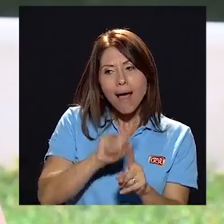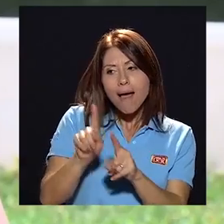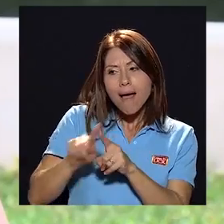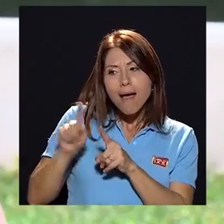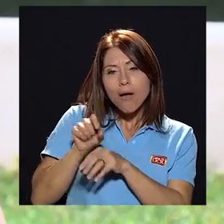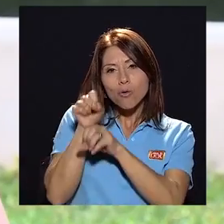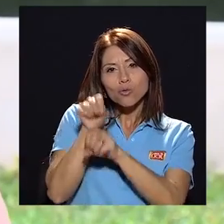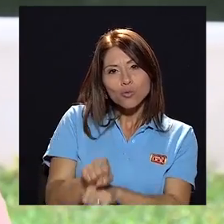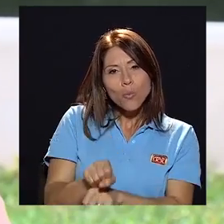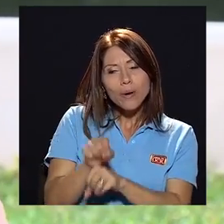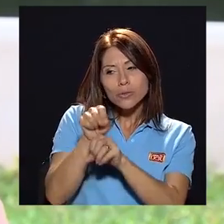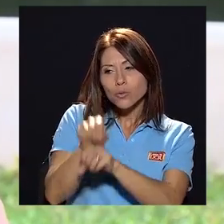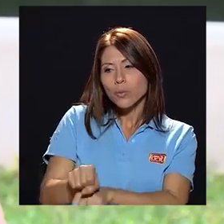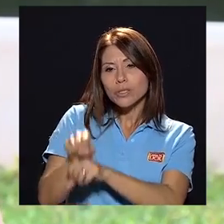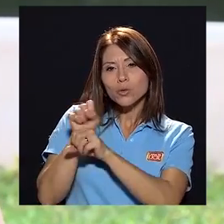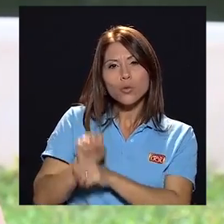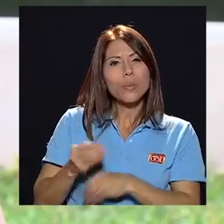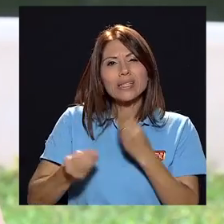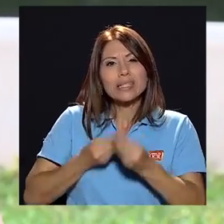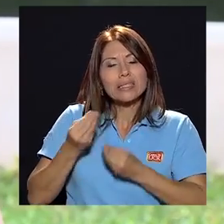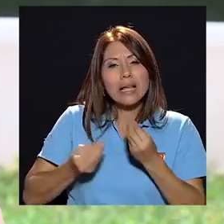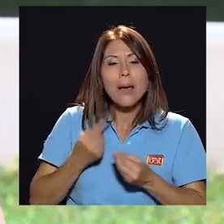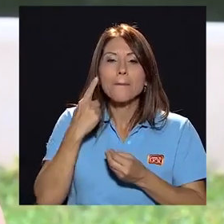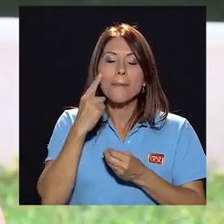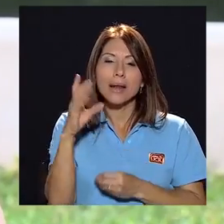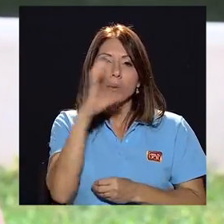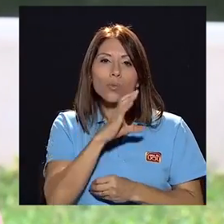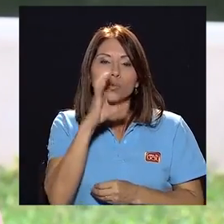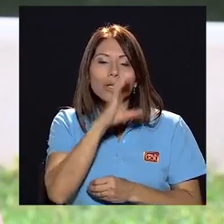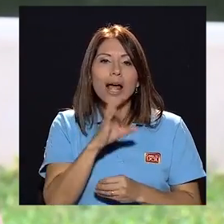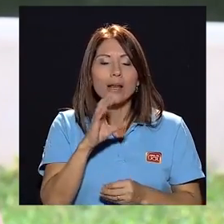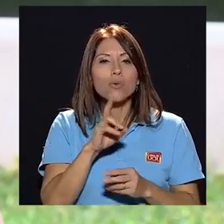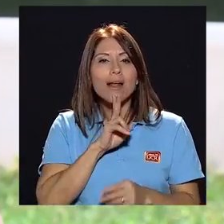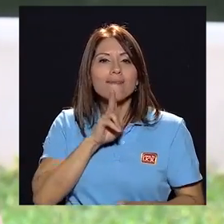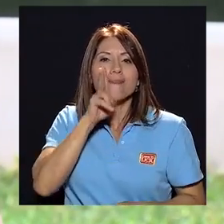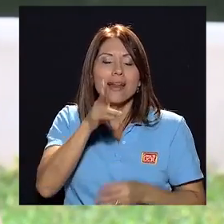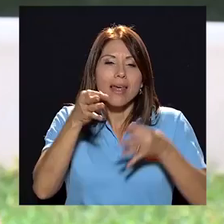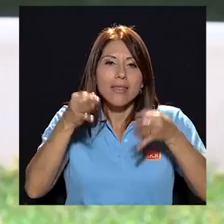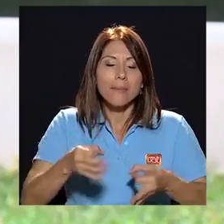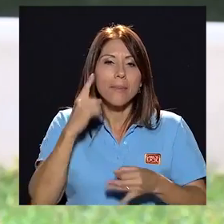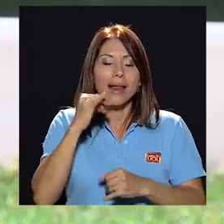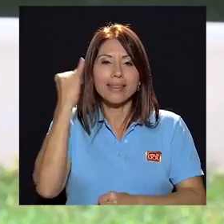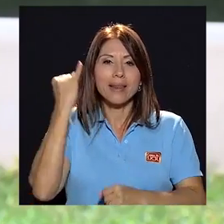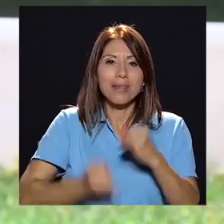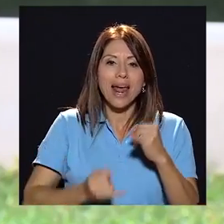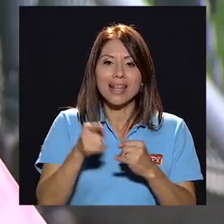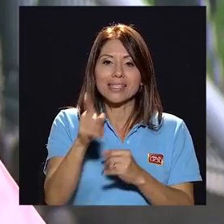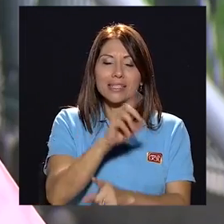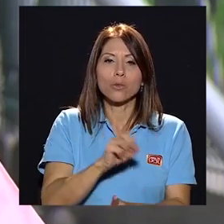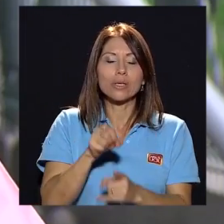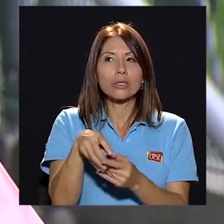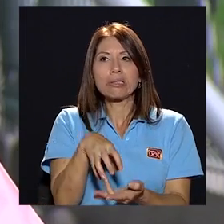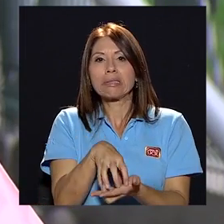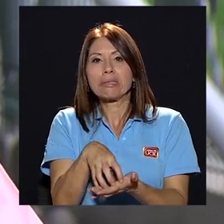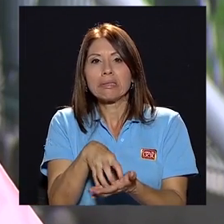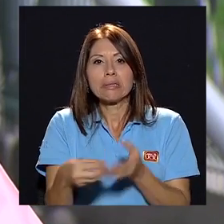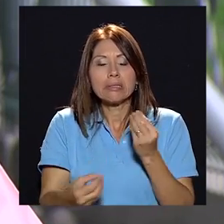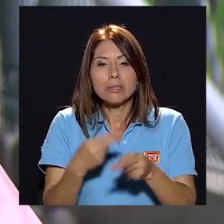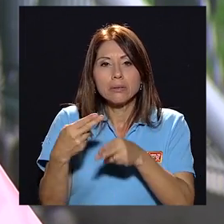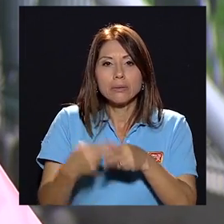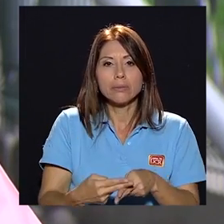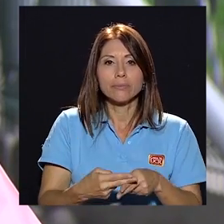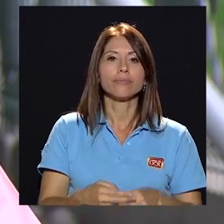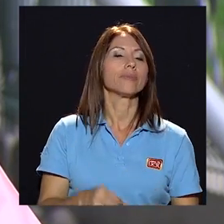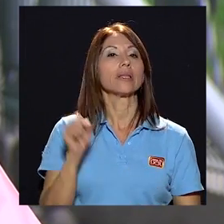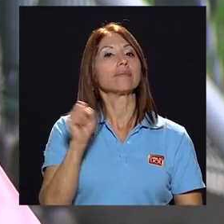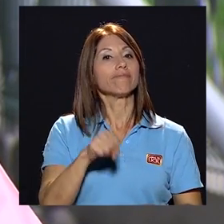costumbres para buscar una realidad posible para terminar con este estado de incertidumbre laboral. Por supuesto, aquí